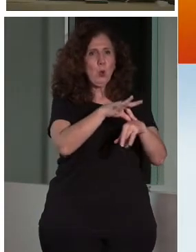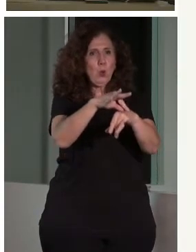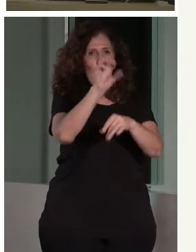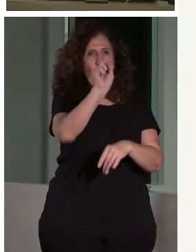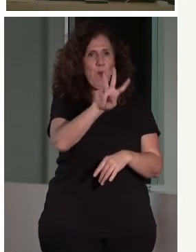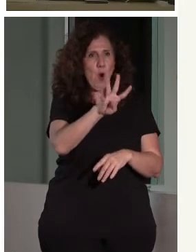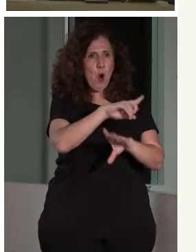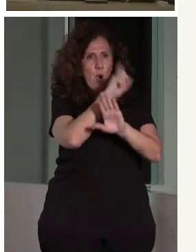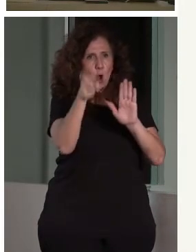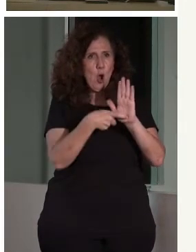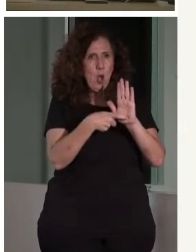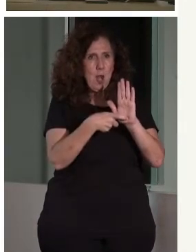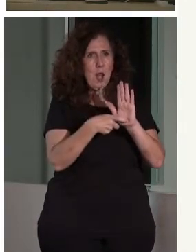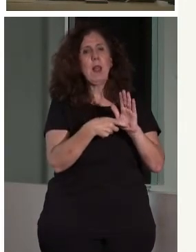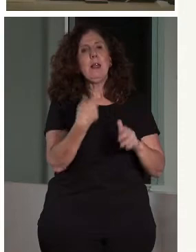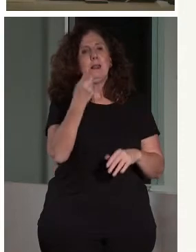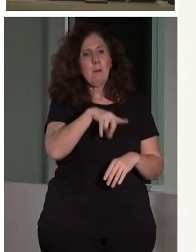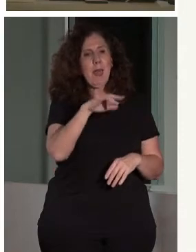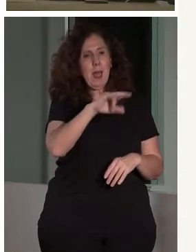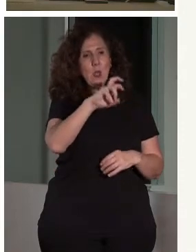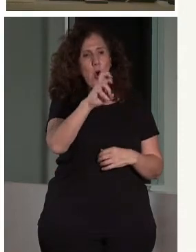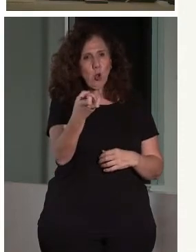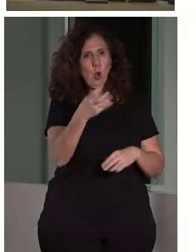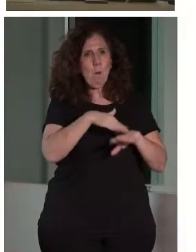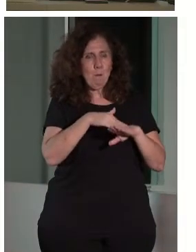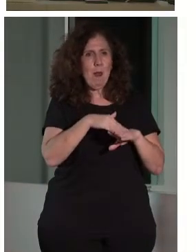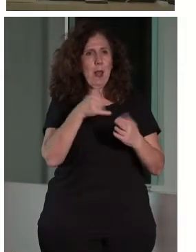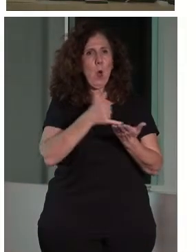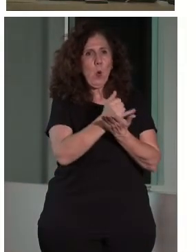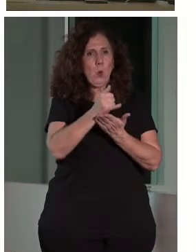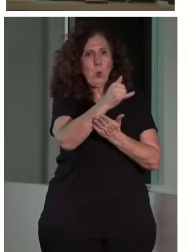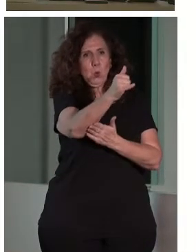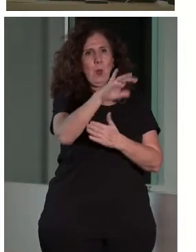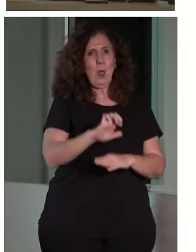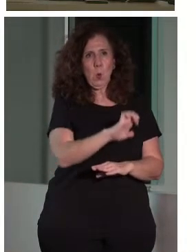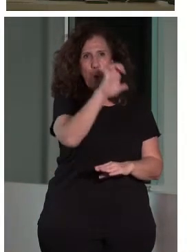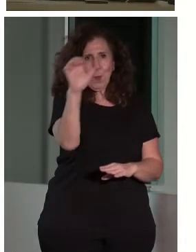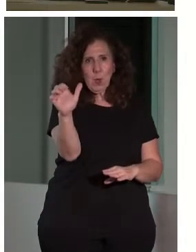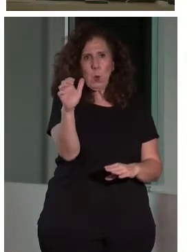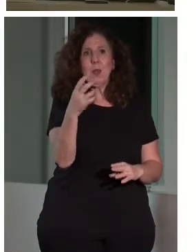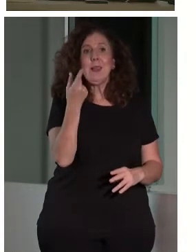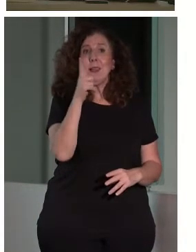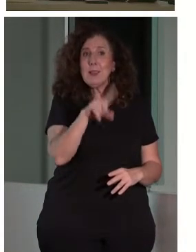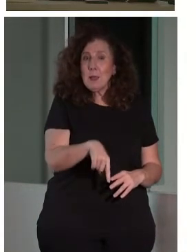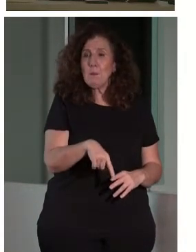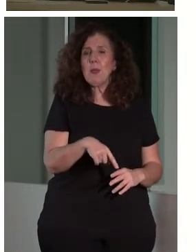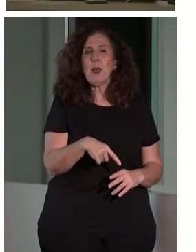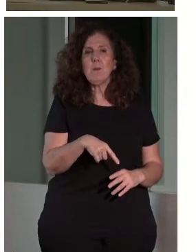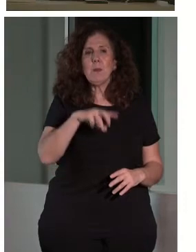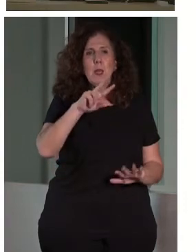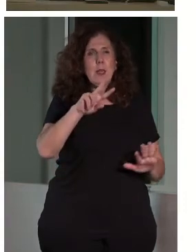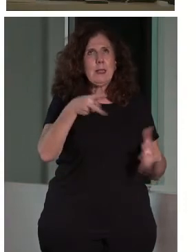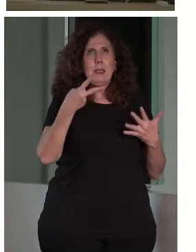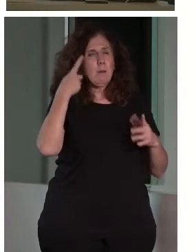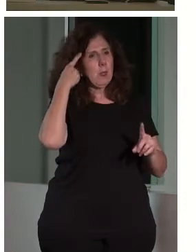Tenéis Pantú en la red europea para difundir lo que hacéis. Y tenéis, el séptimo reto